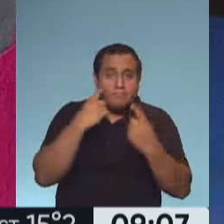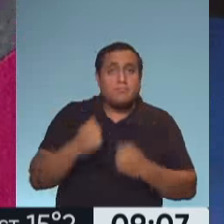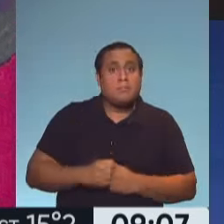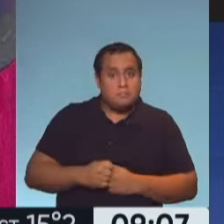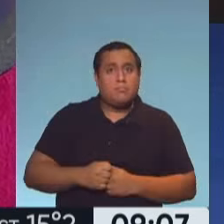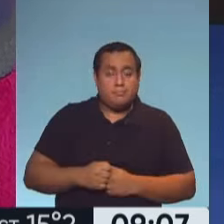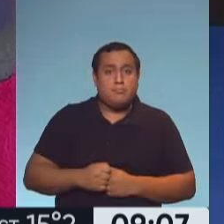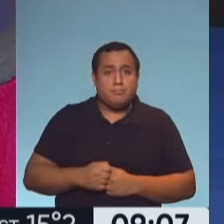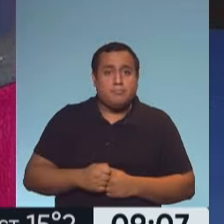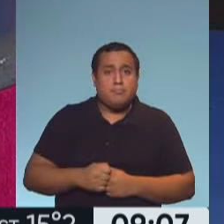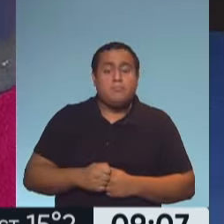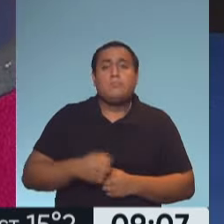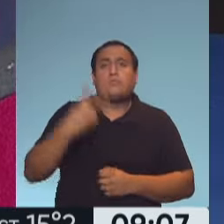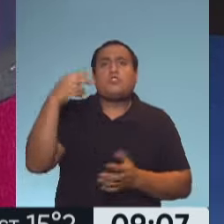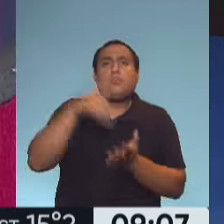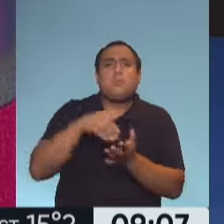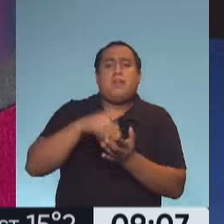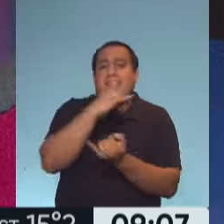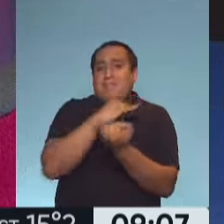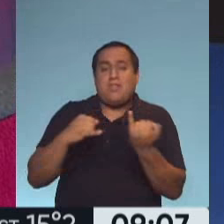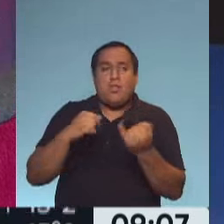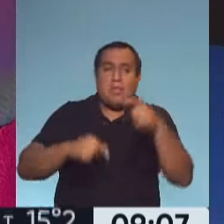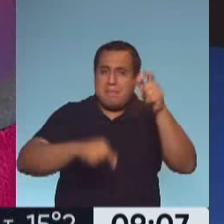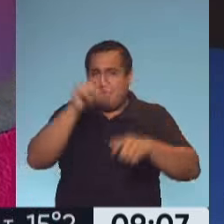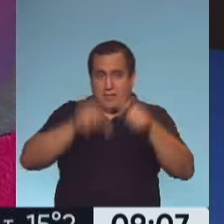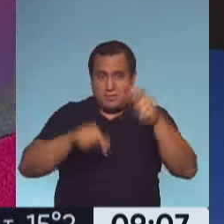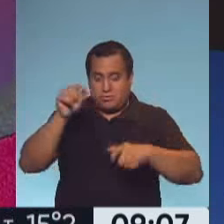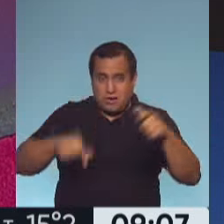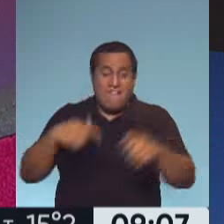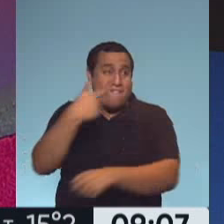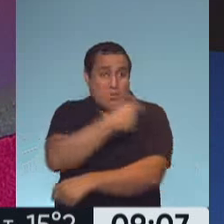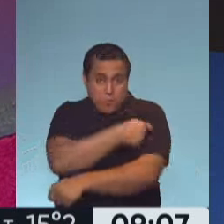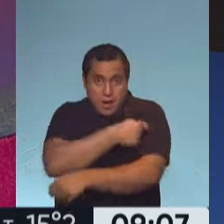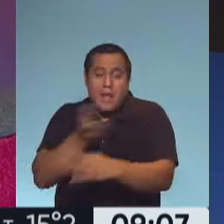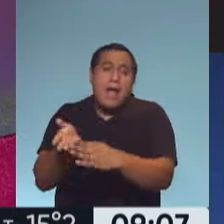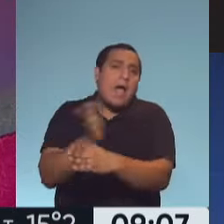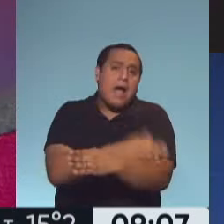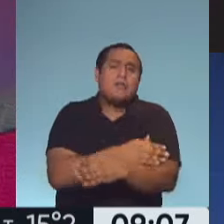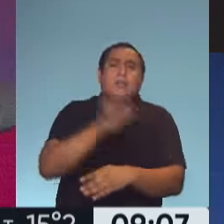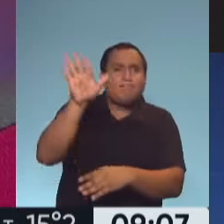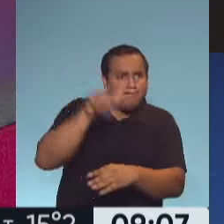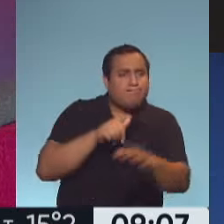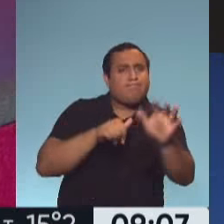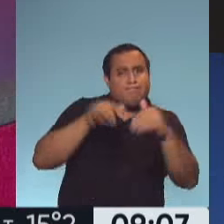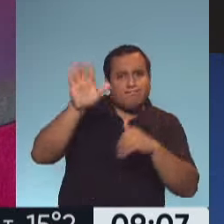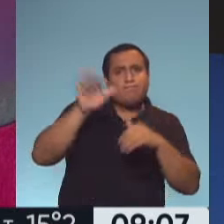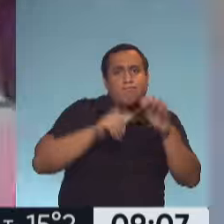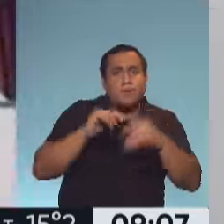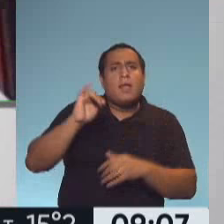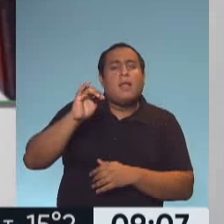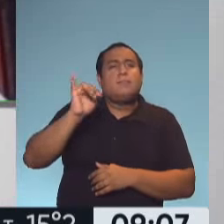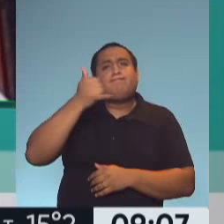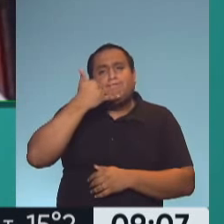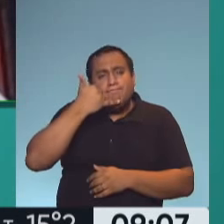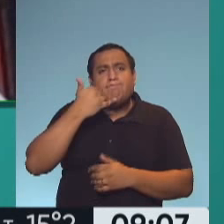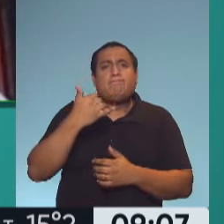reporte de seguridad, más de dos millones y medio de las personas que se han vacunado han sido llamadas diariamente por teléfono para